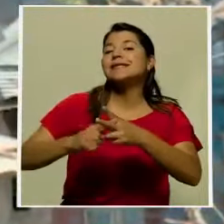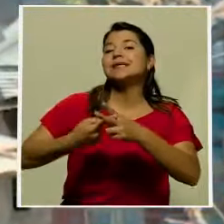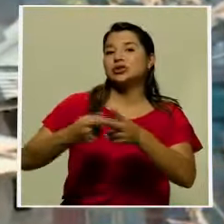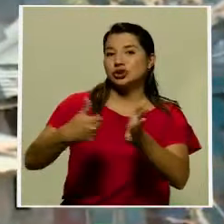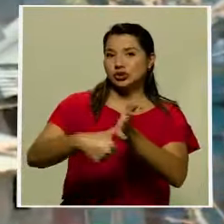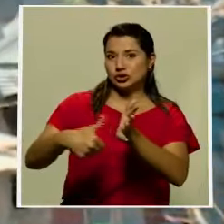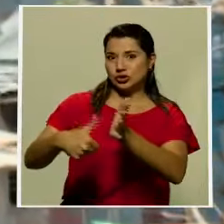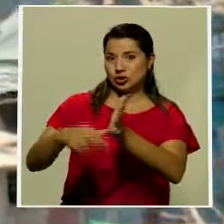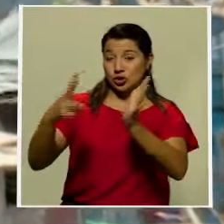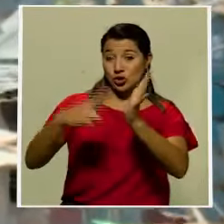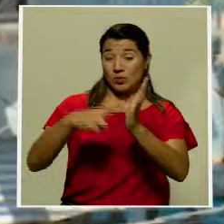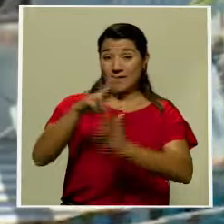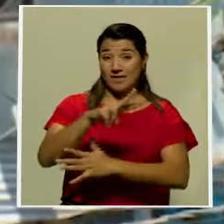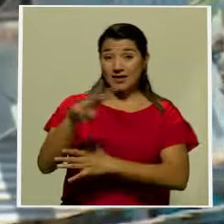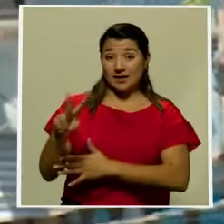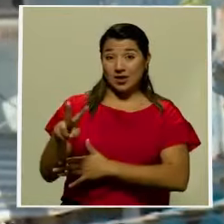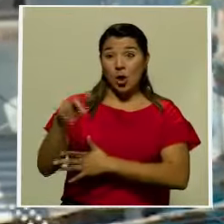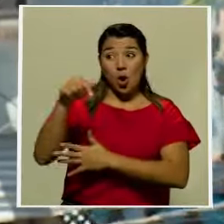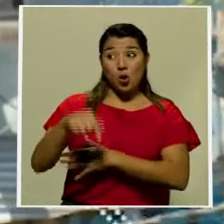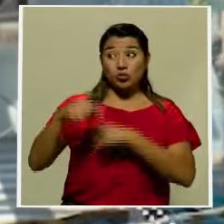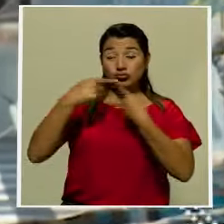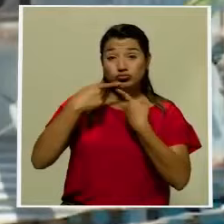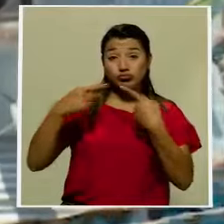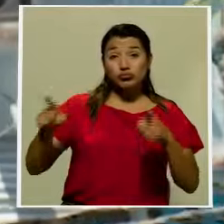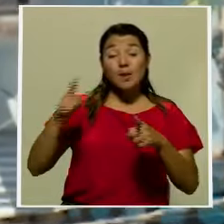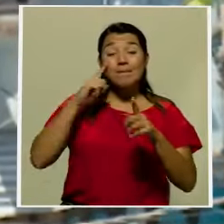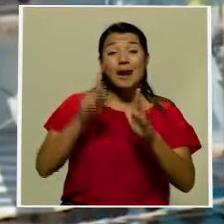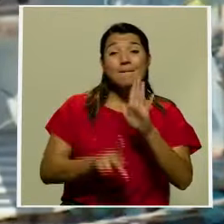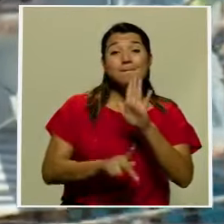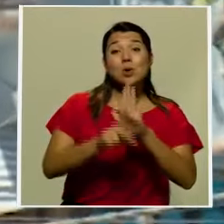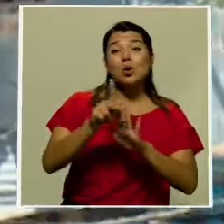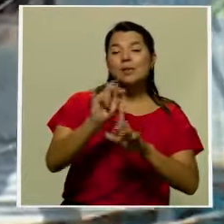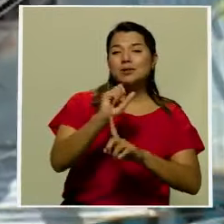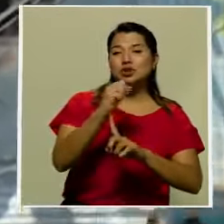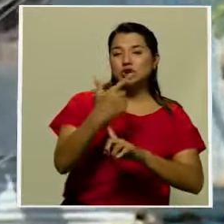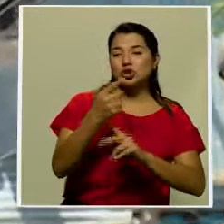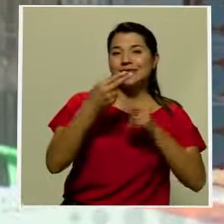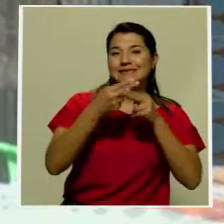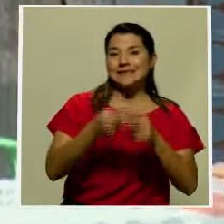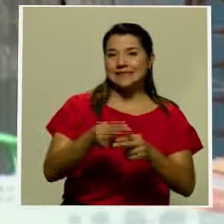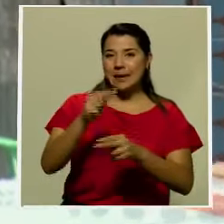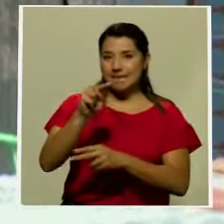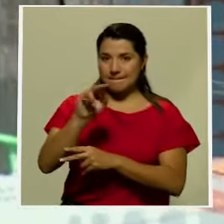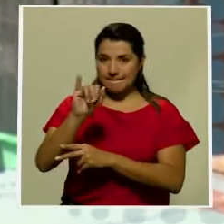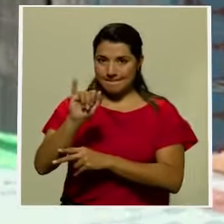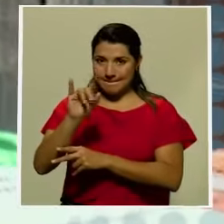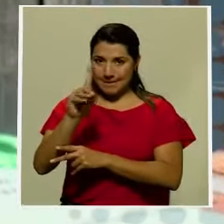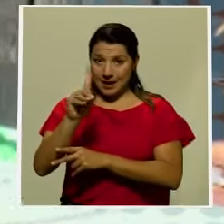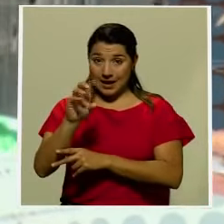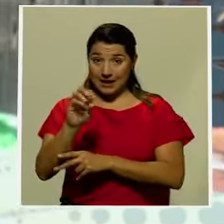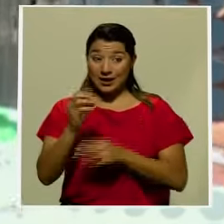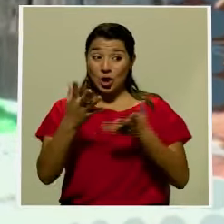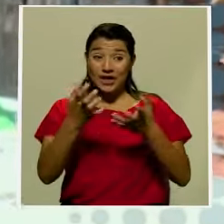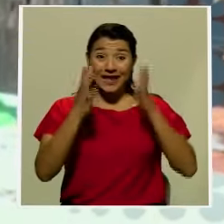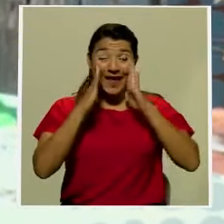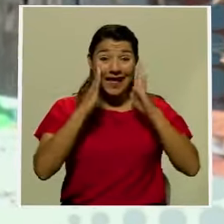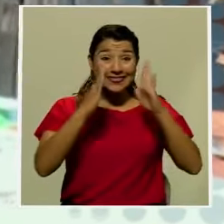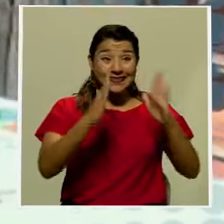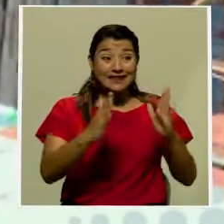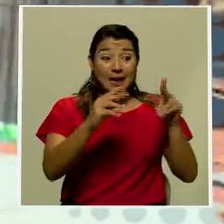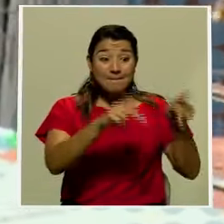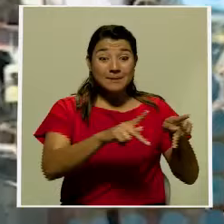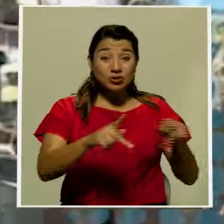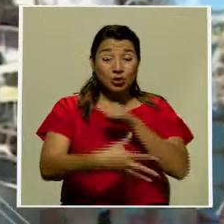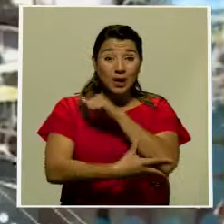Hoy se firmó un decreto para crear el programa Social Nido, una iniciativa que pretende atender a 1.900 hogares en condición de pobreza con